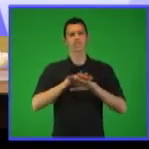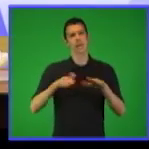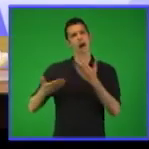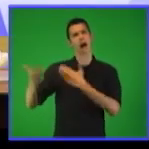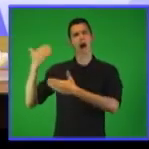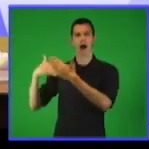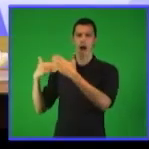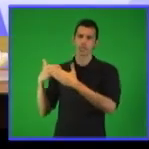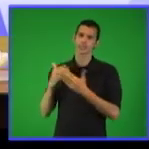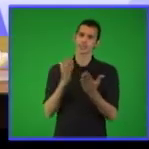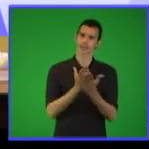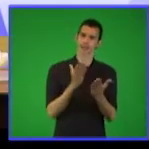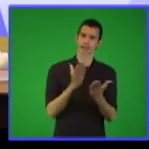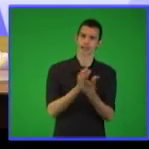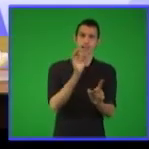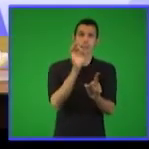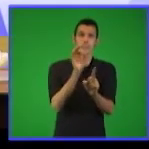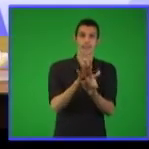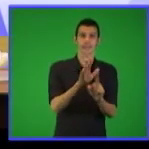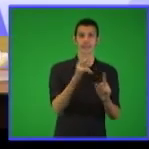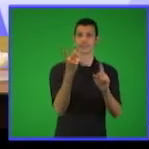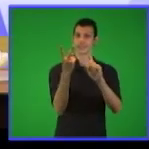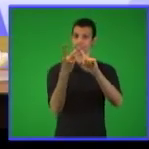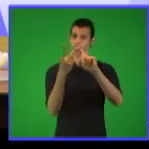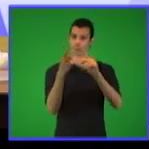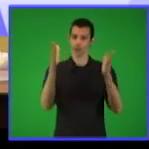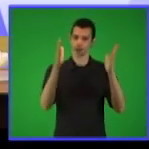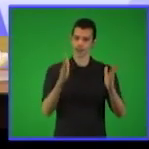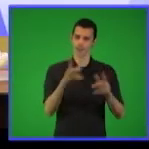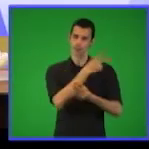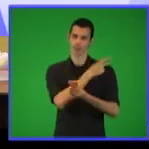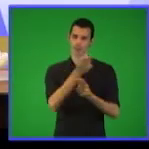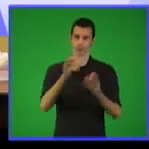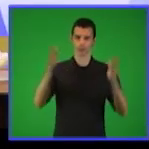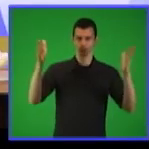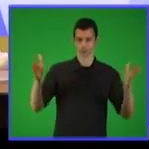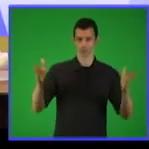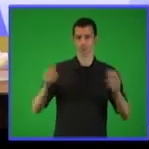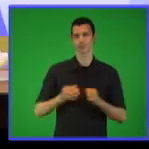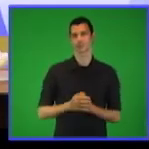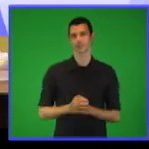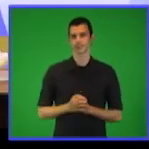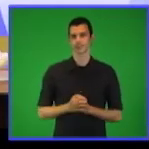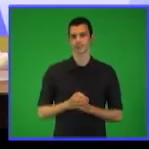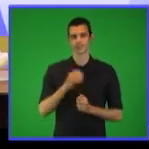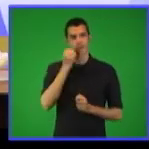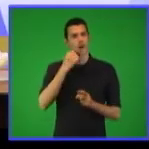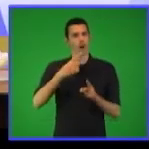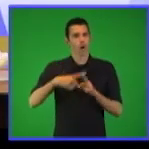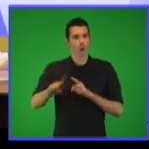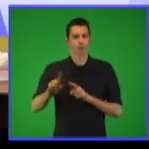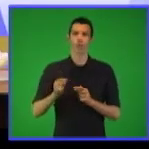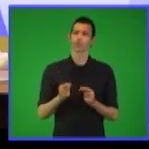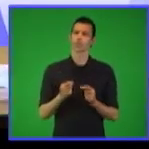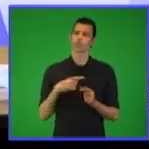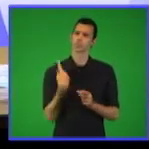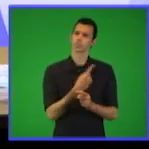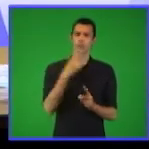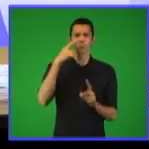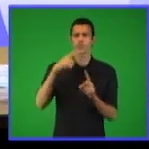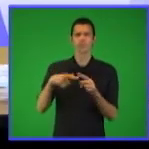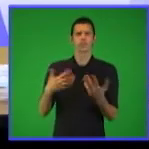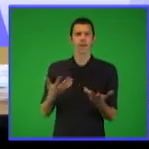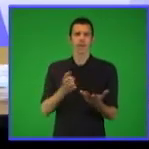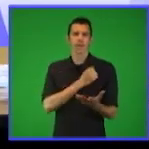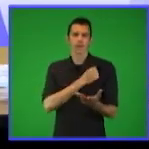durante el inicio del segundo semestre del curso. También trataremos de contribuir al